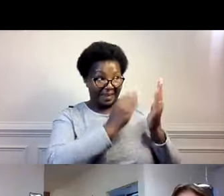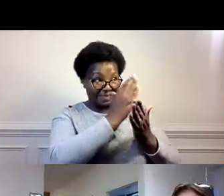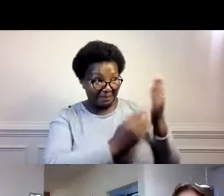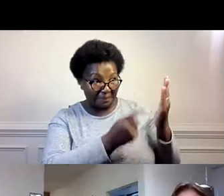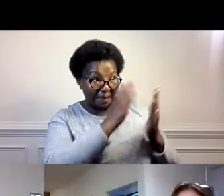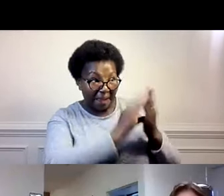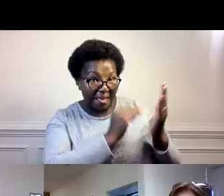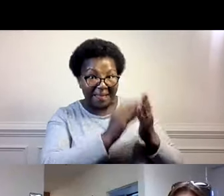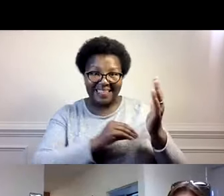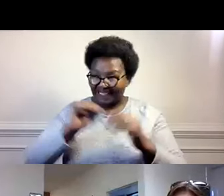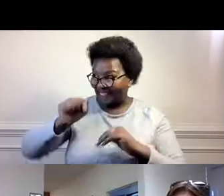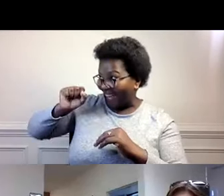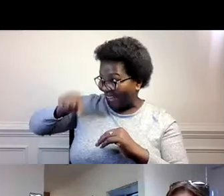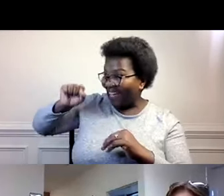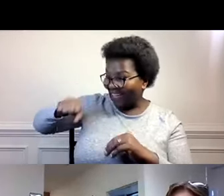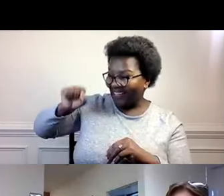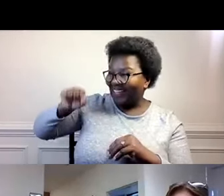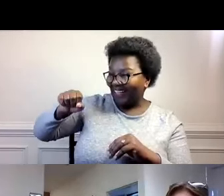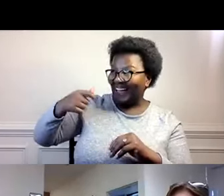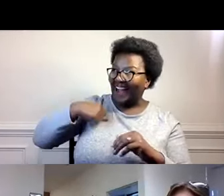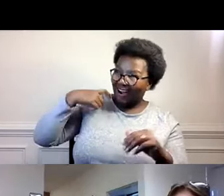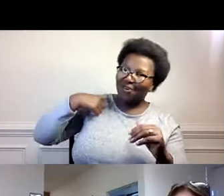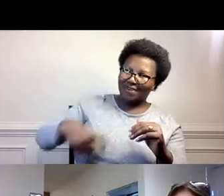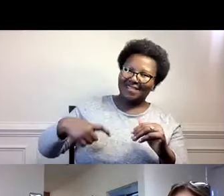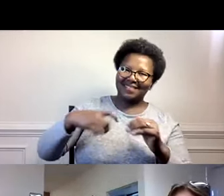Excelente. Y Esteban tal vez puedes aprender algo de ella.